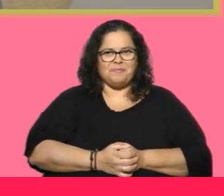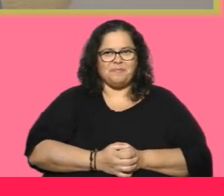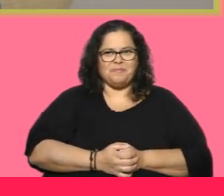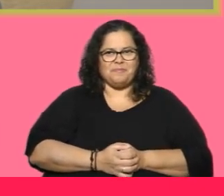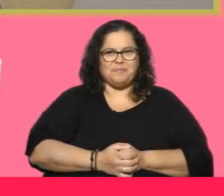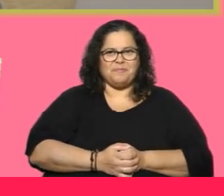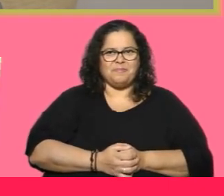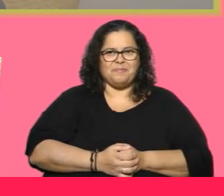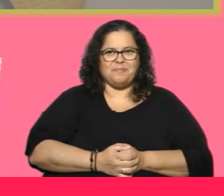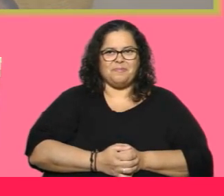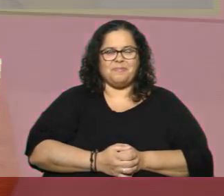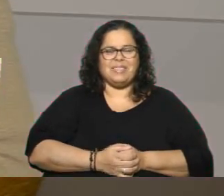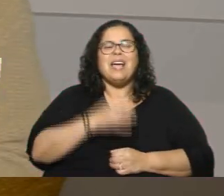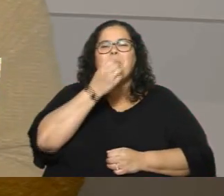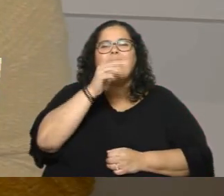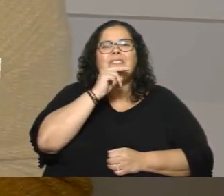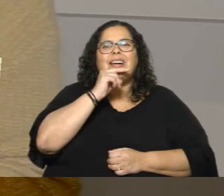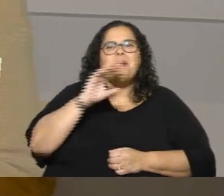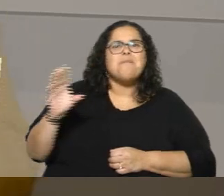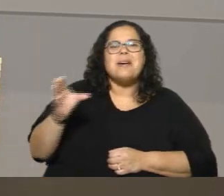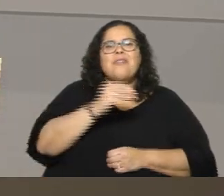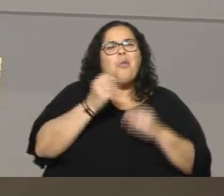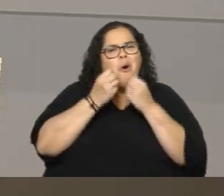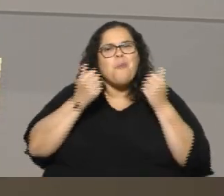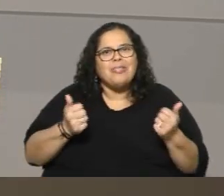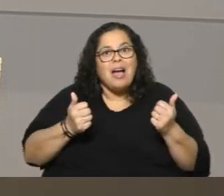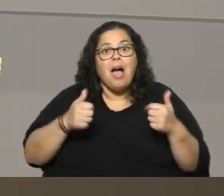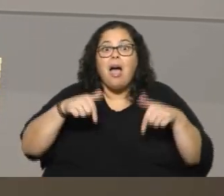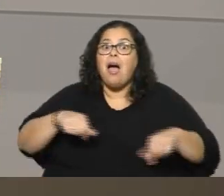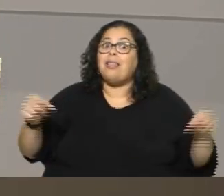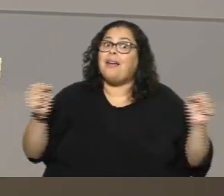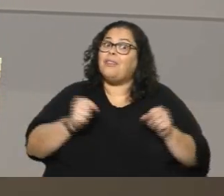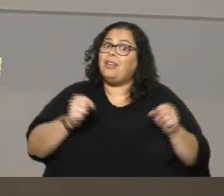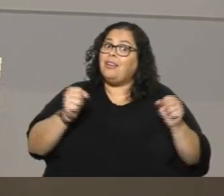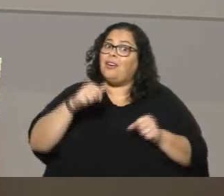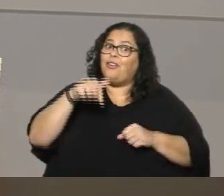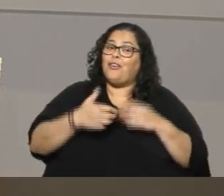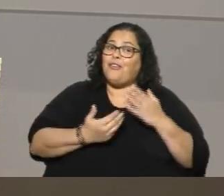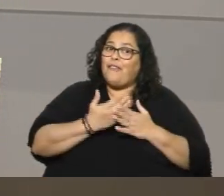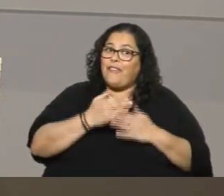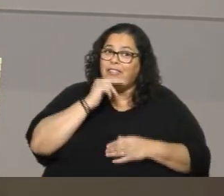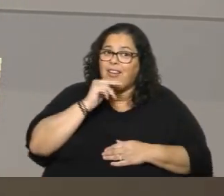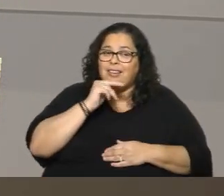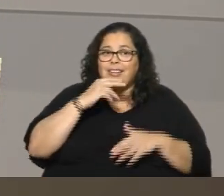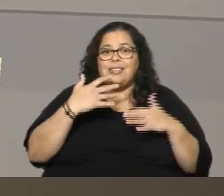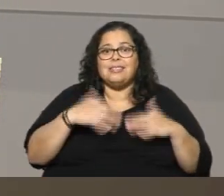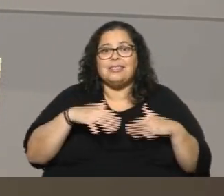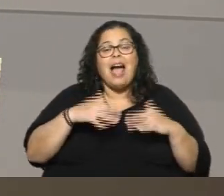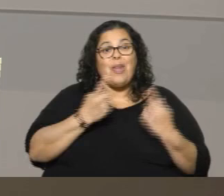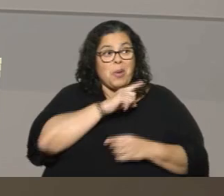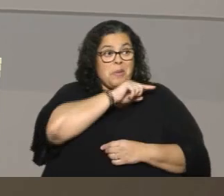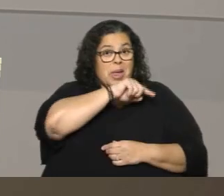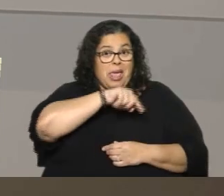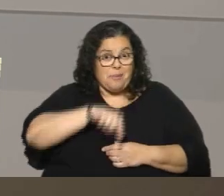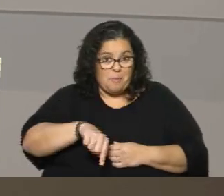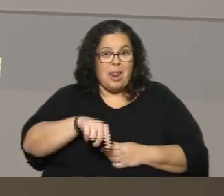Buen viernes para todos, ¿cómo estamos? ¡Qué fría la mañana de este viernes! Ahora cuando veníamos en